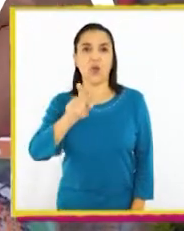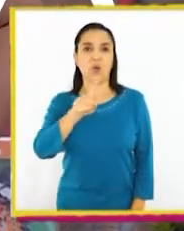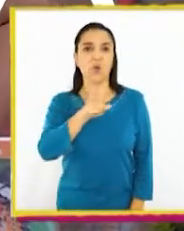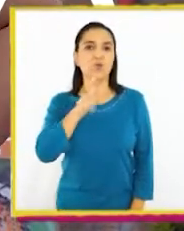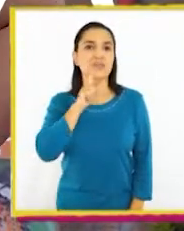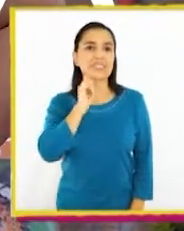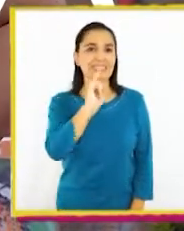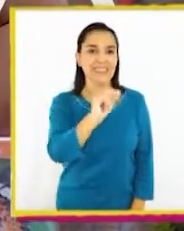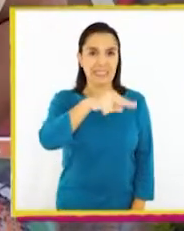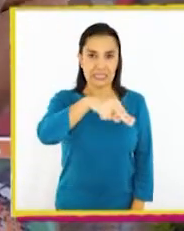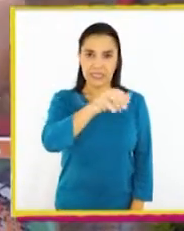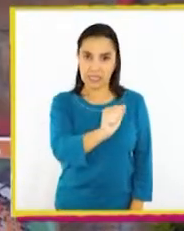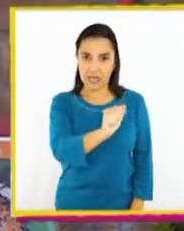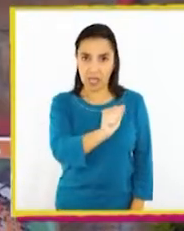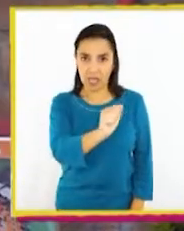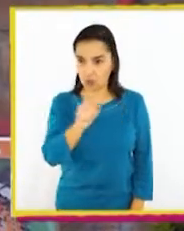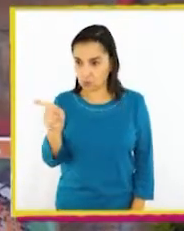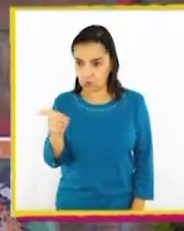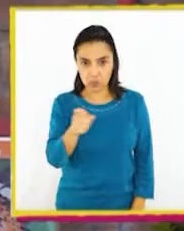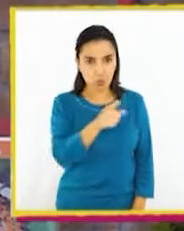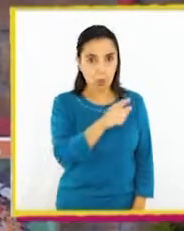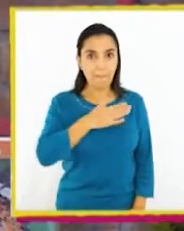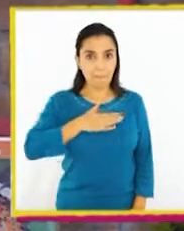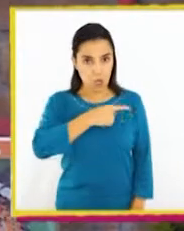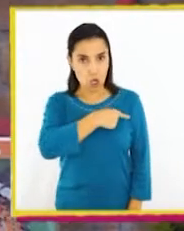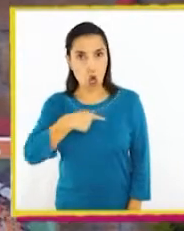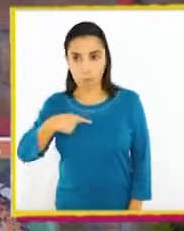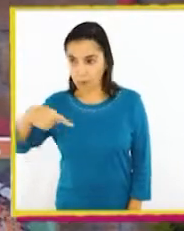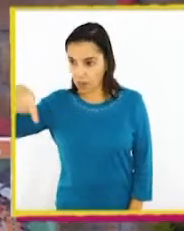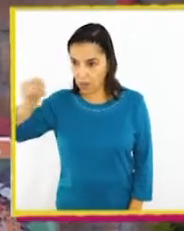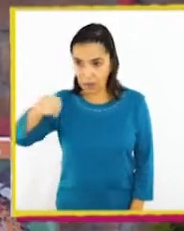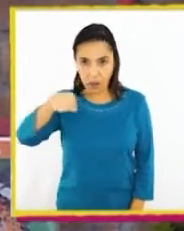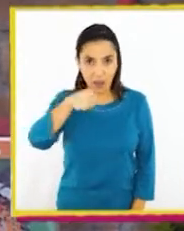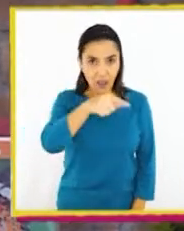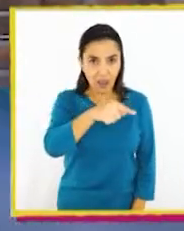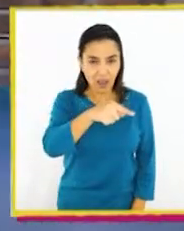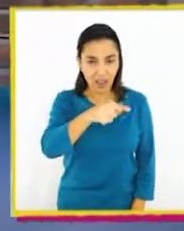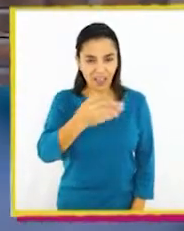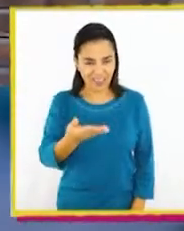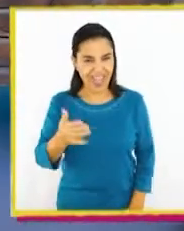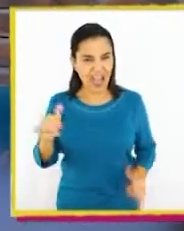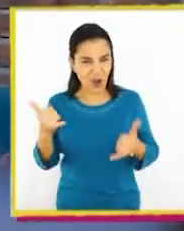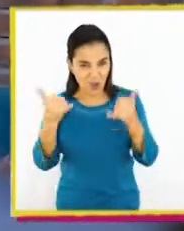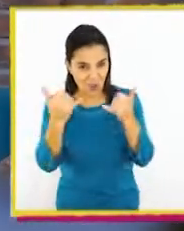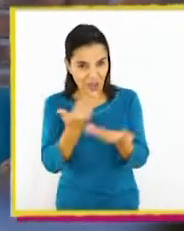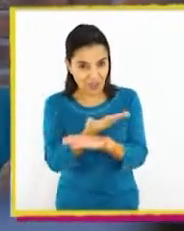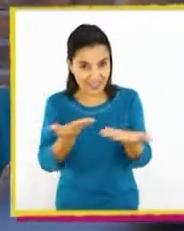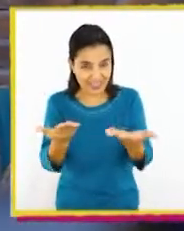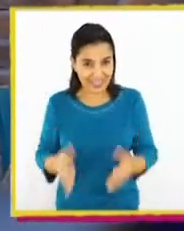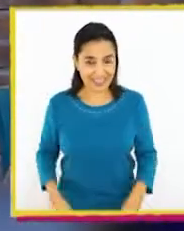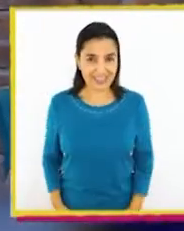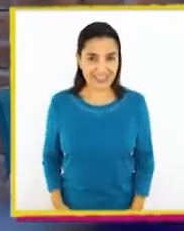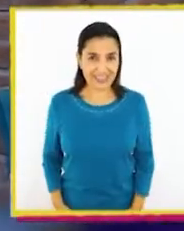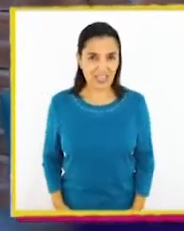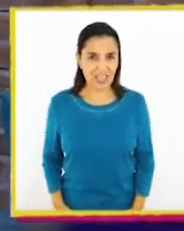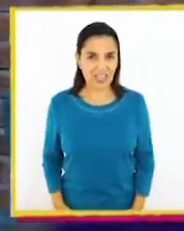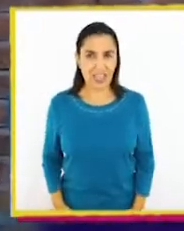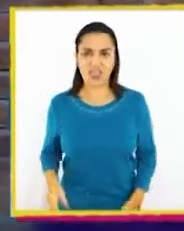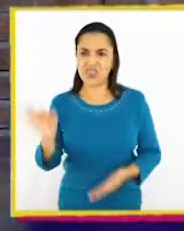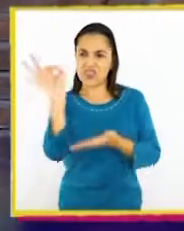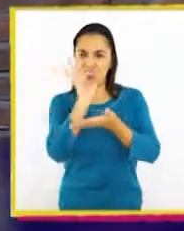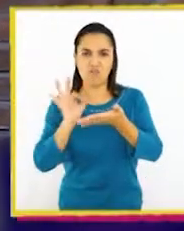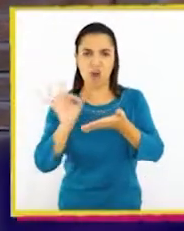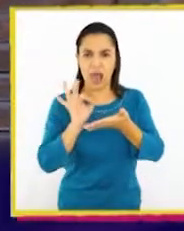¡Agustina! ¡Sí! ¡Escribí mi nombre en el aire usando mi dedo! ¿Han jugado a eso alguna vez? ¿A